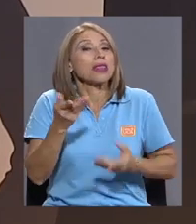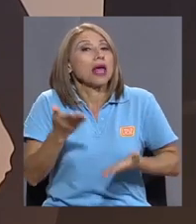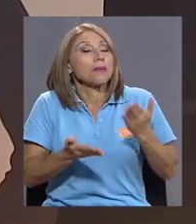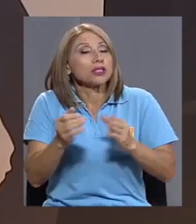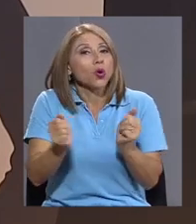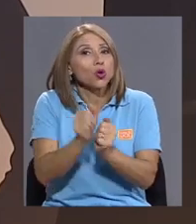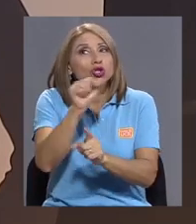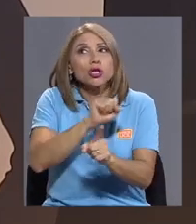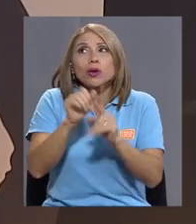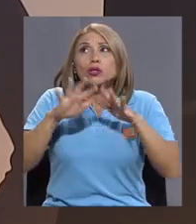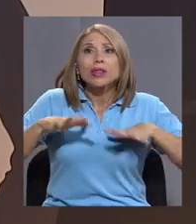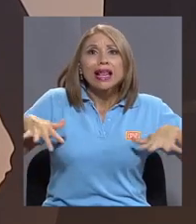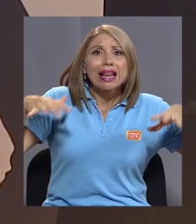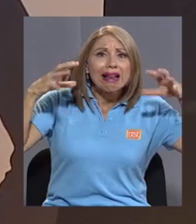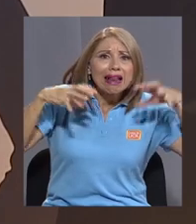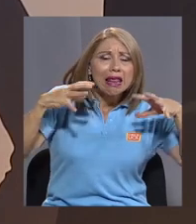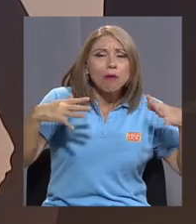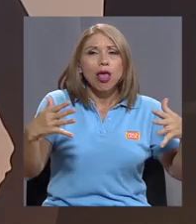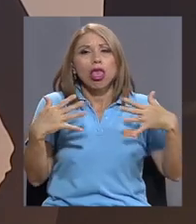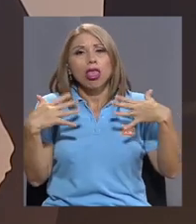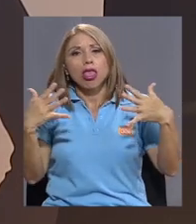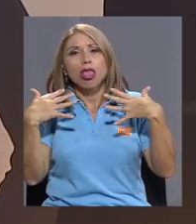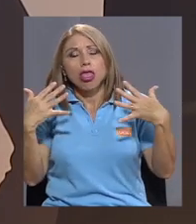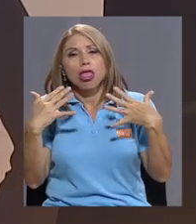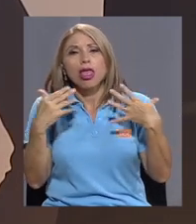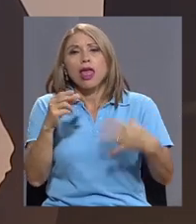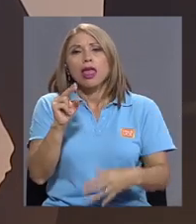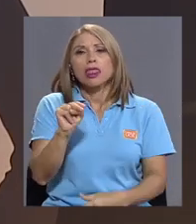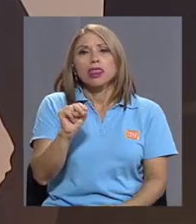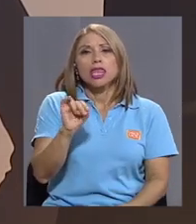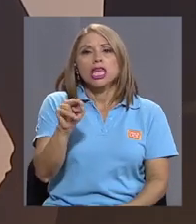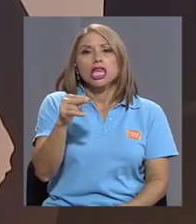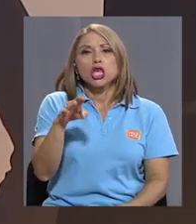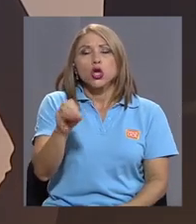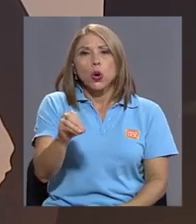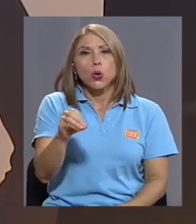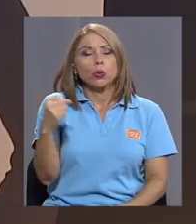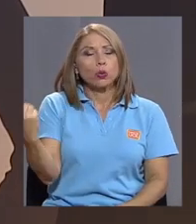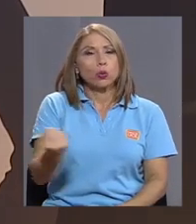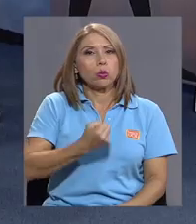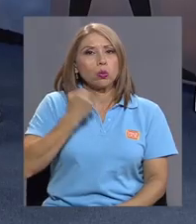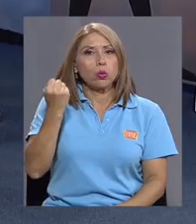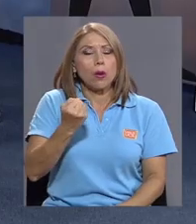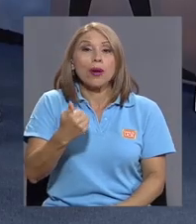poderoso, vamos a tener problemas de electricidad, no sé, en mayo